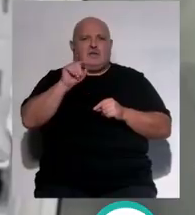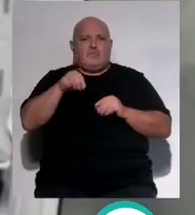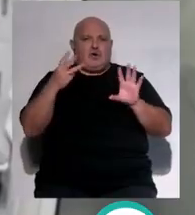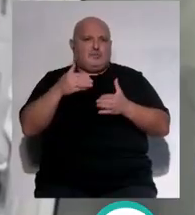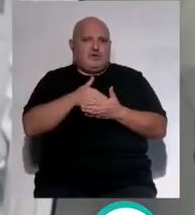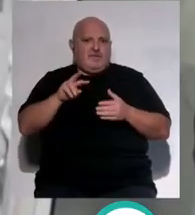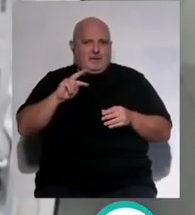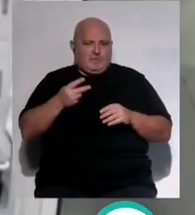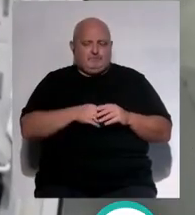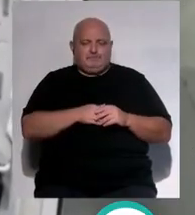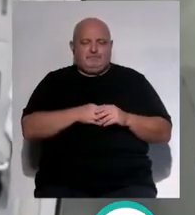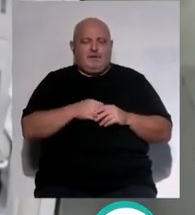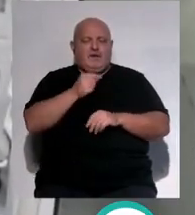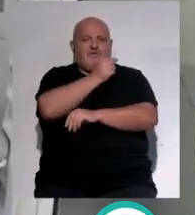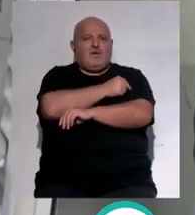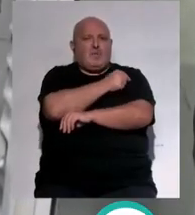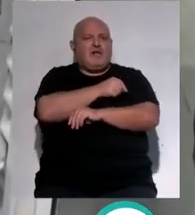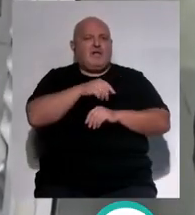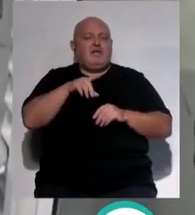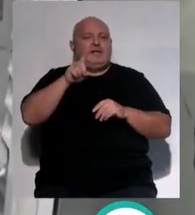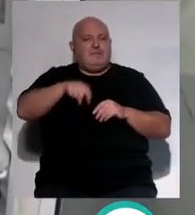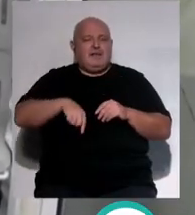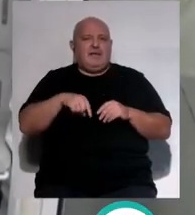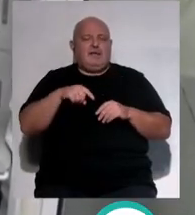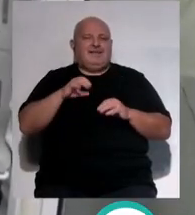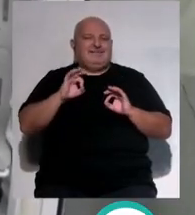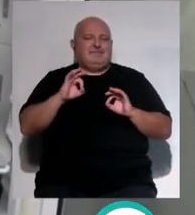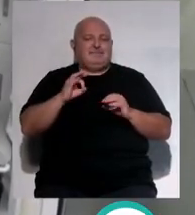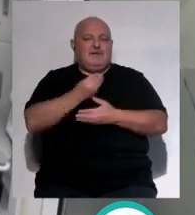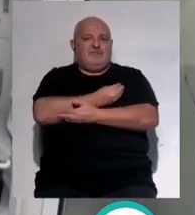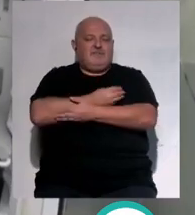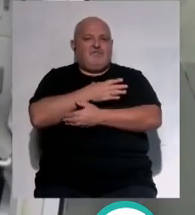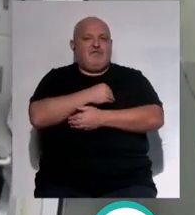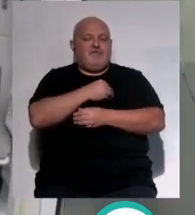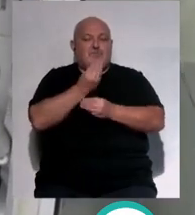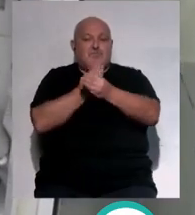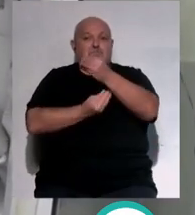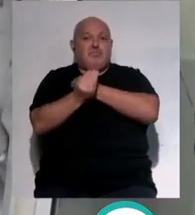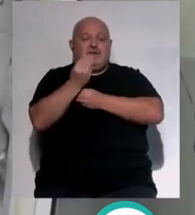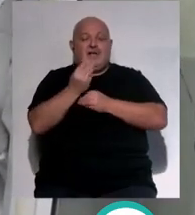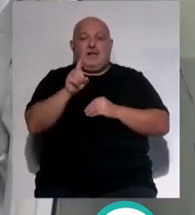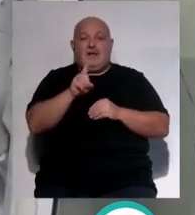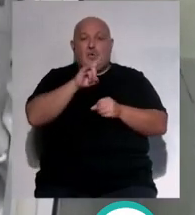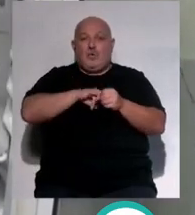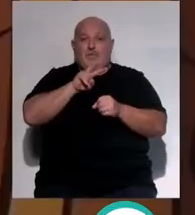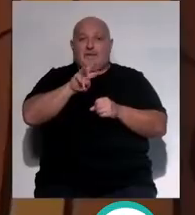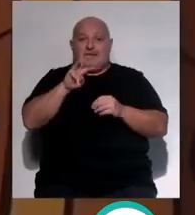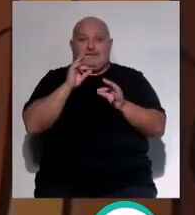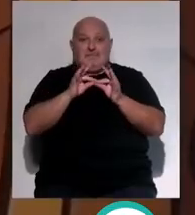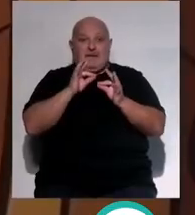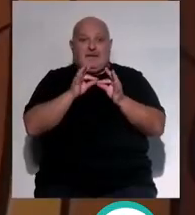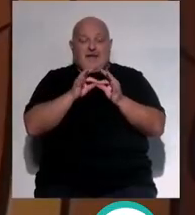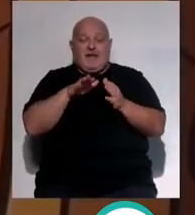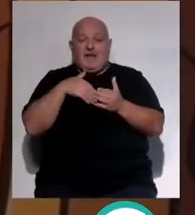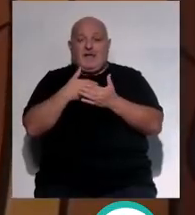millones de euros. La vacuna se administrará también a todos los lactantes que vayan naciendo desde el lunes 23 de septiembre